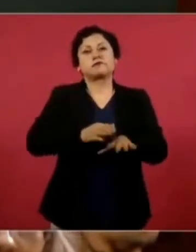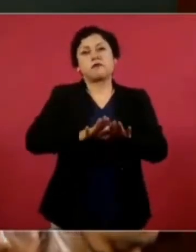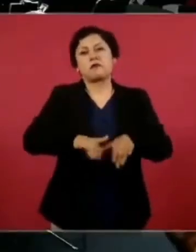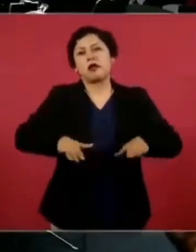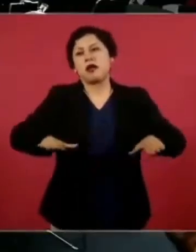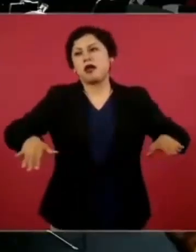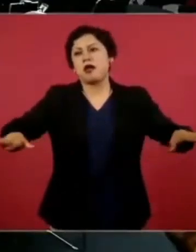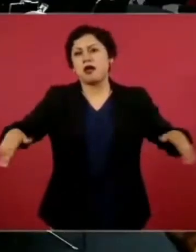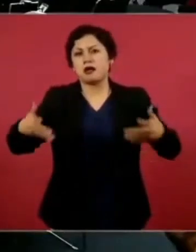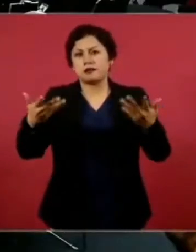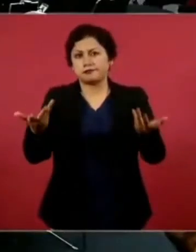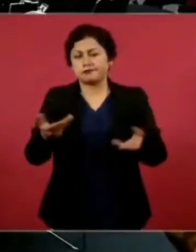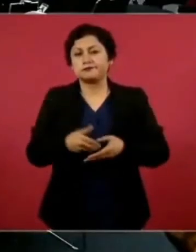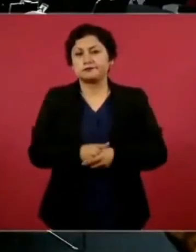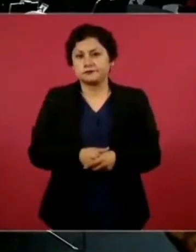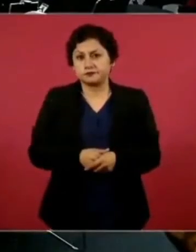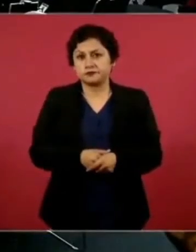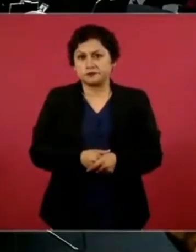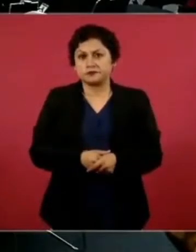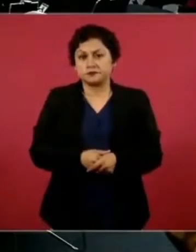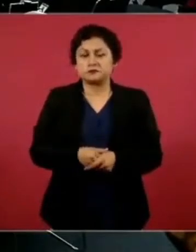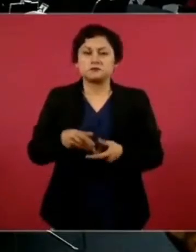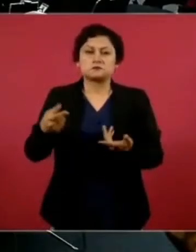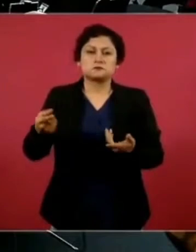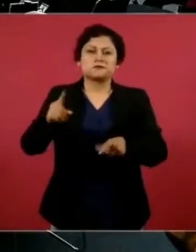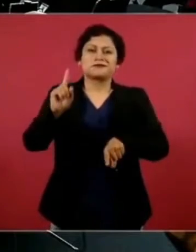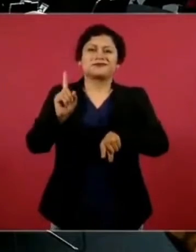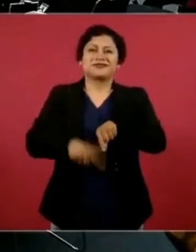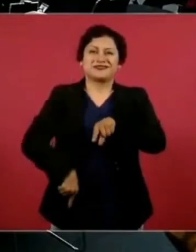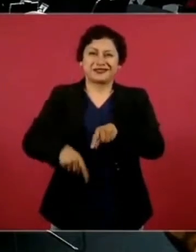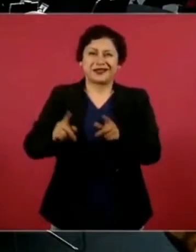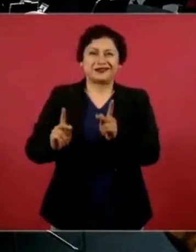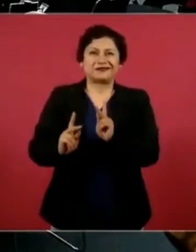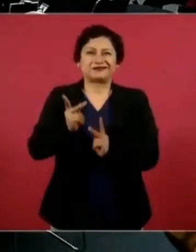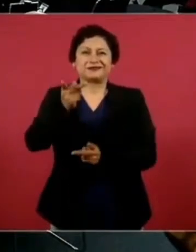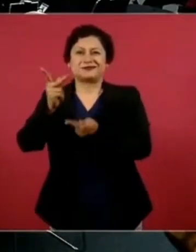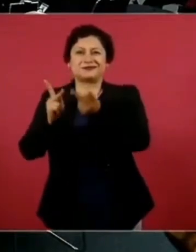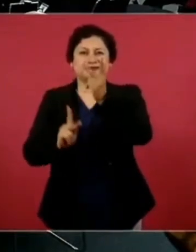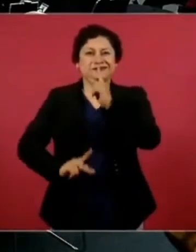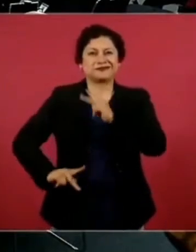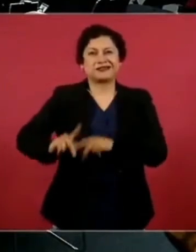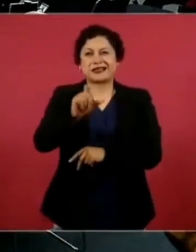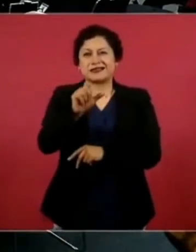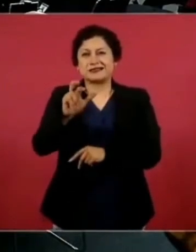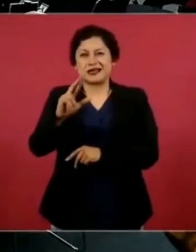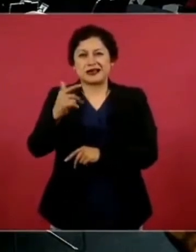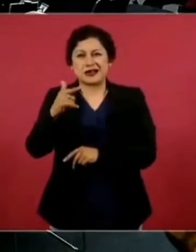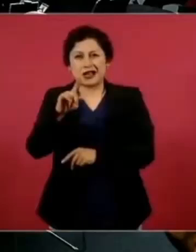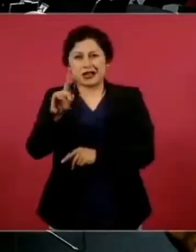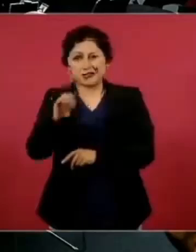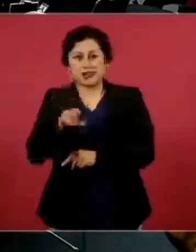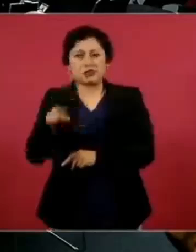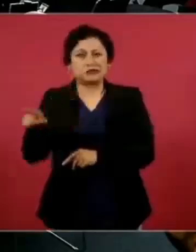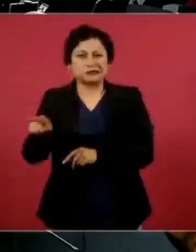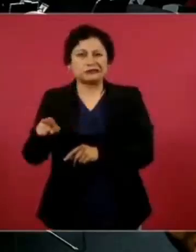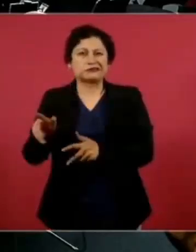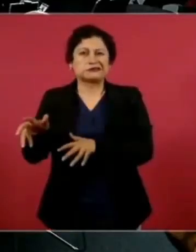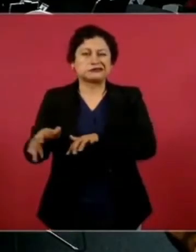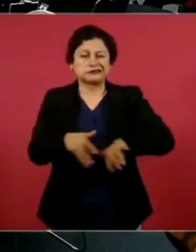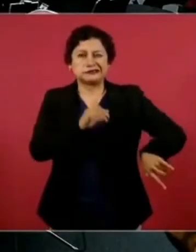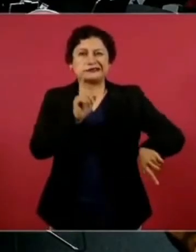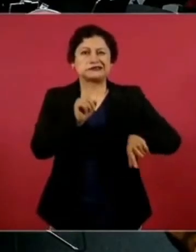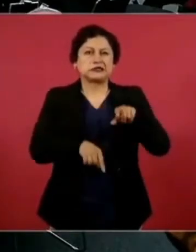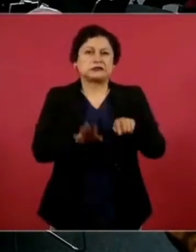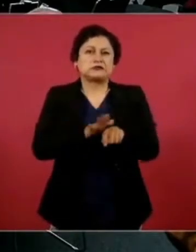que esté libre de sargazo también, porque eso afecta mucho al turismo, el sargazo,